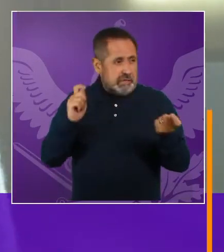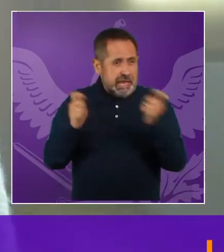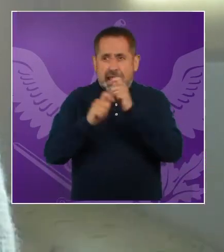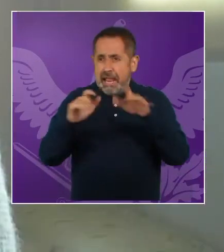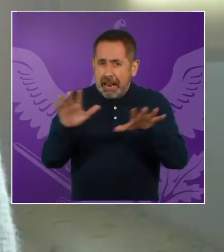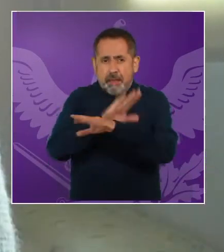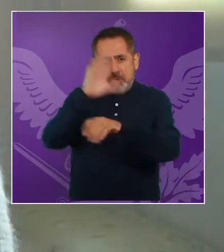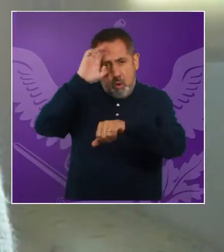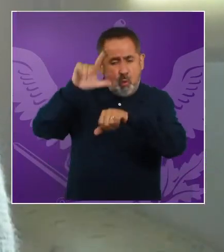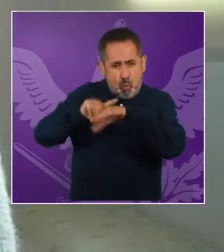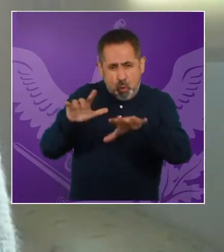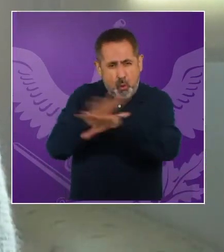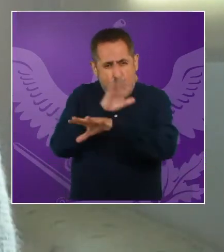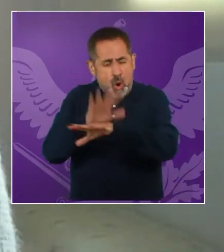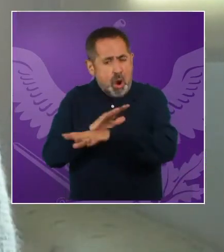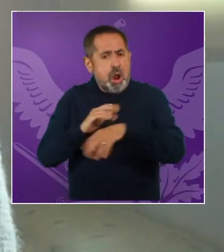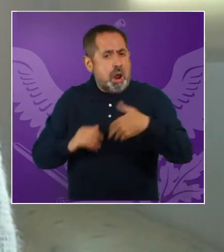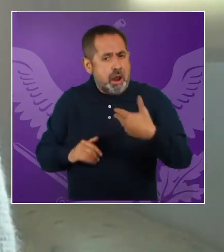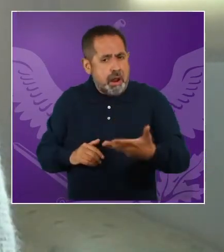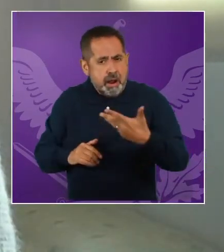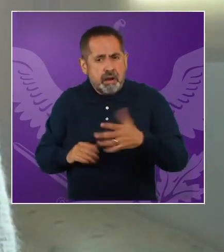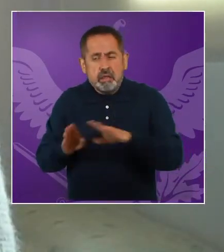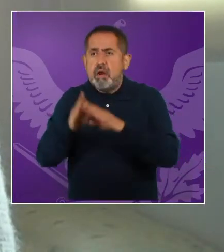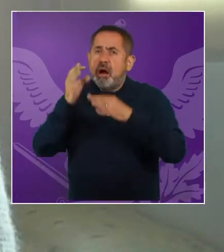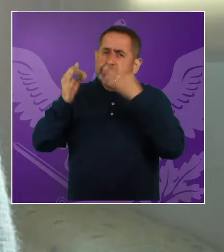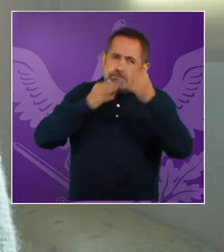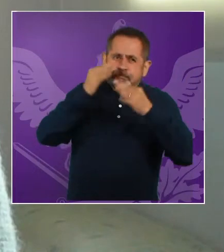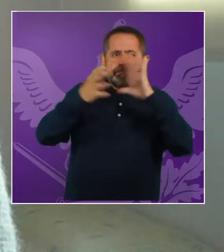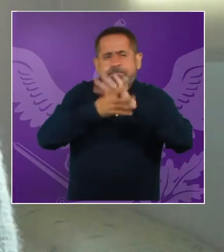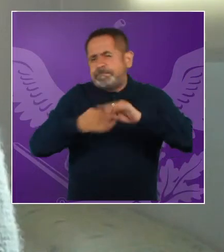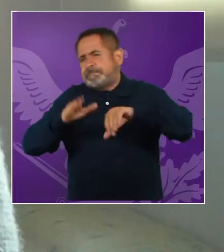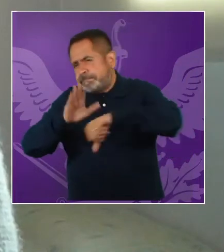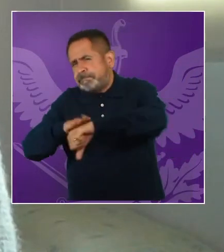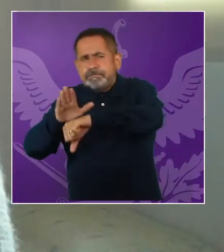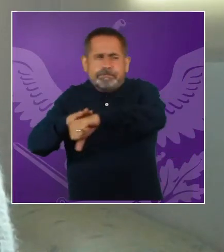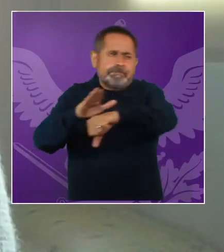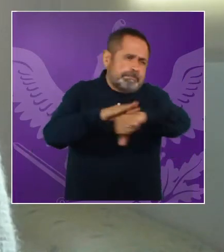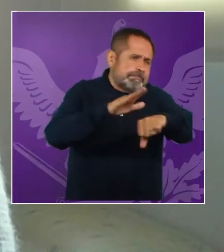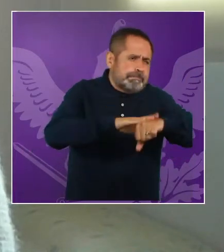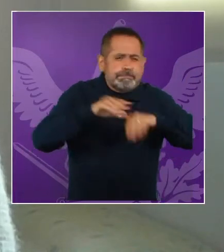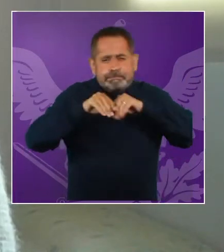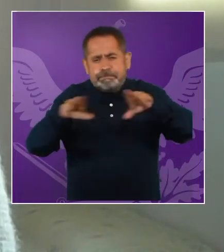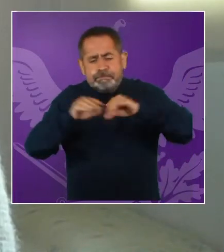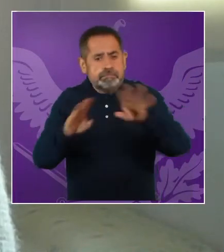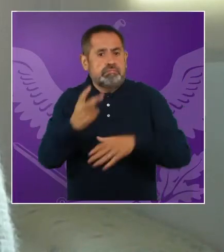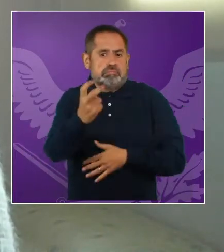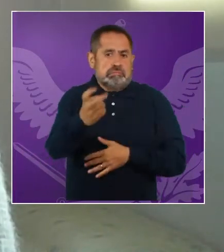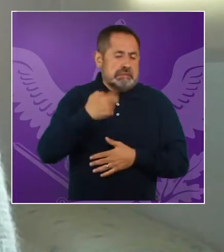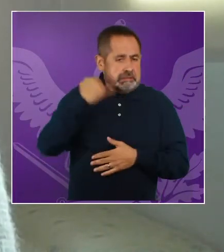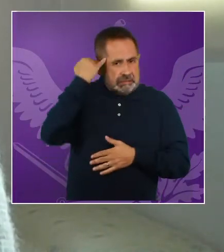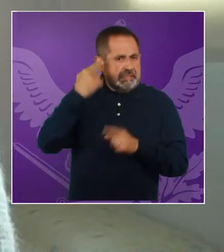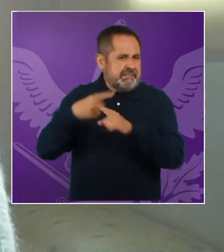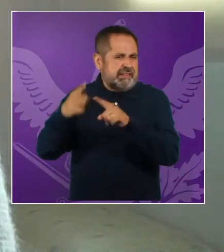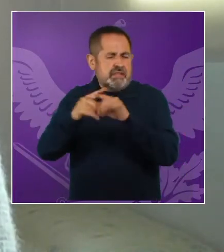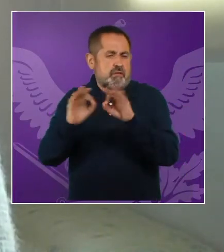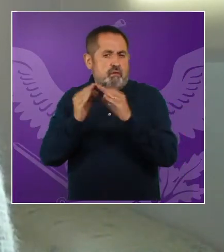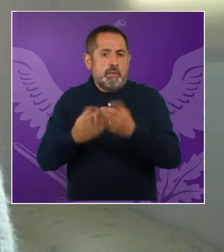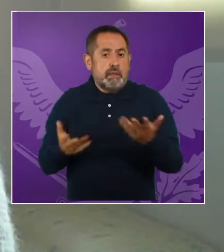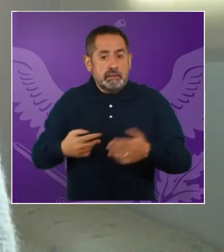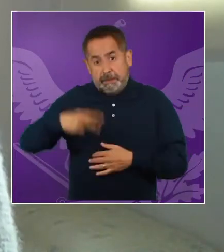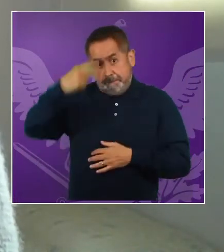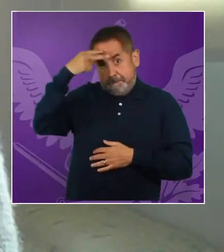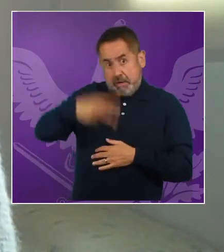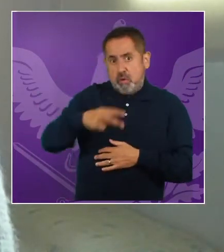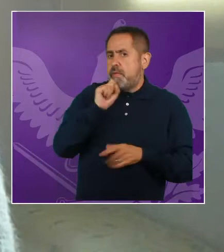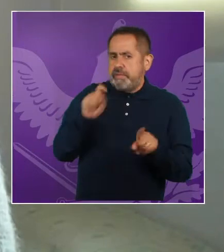bueno, cuando uno quiere hacer un cambio también cultural y en las prácticas, este, debe hacer campañas, ¿no?, de sensibilización, y ahí, bueno, se han generado